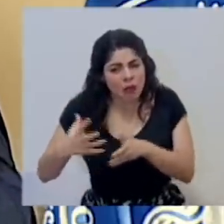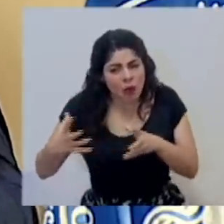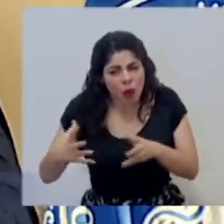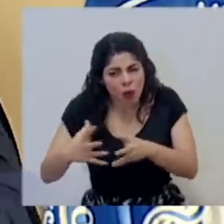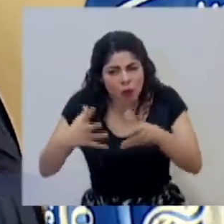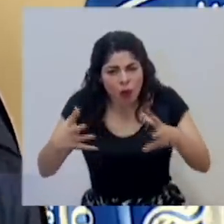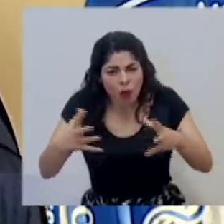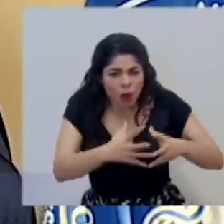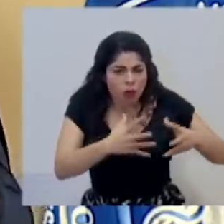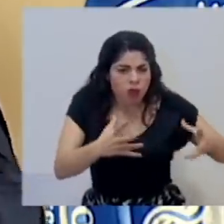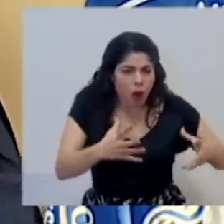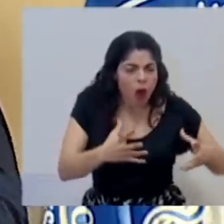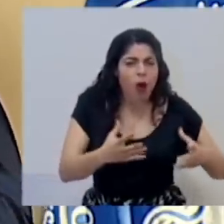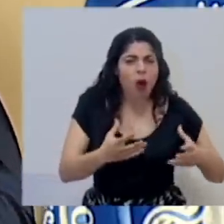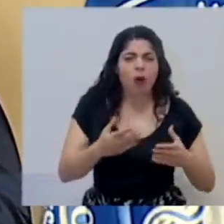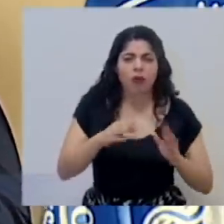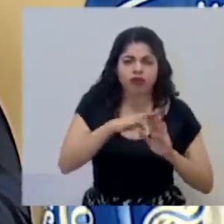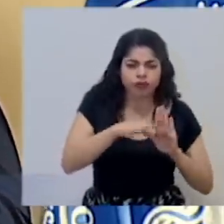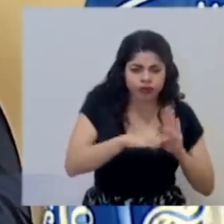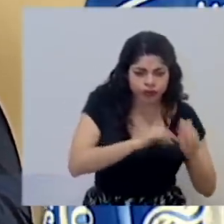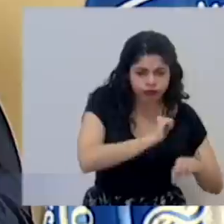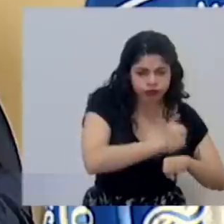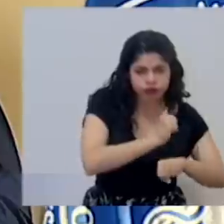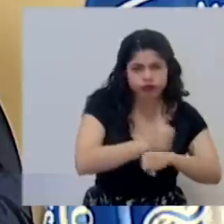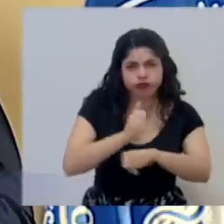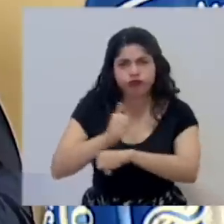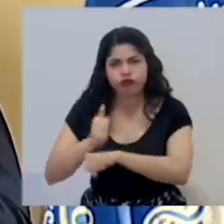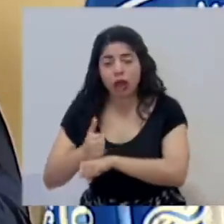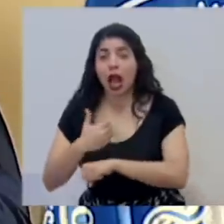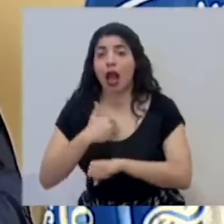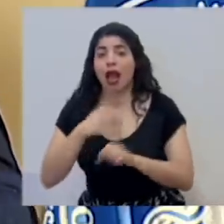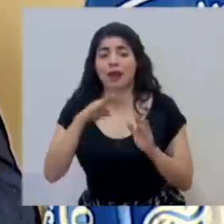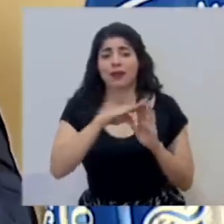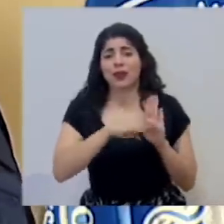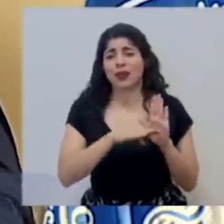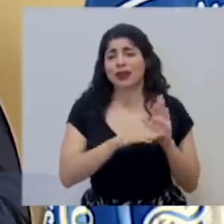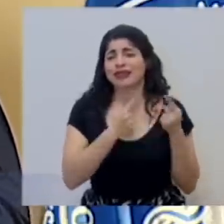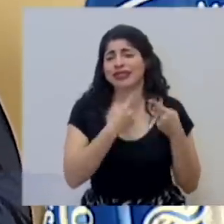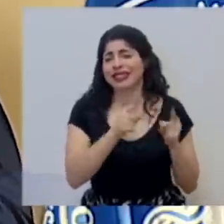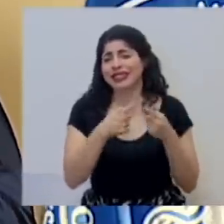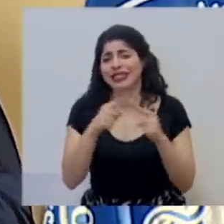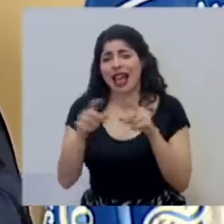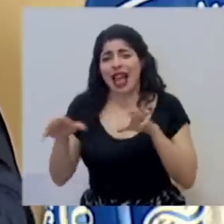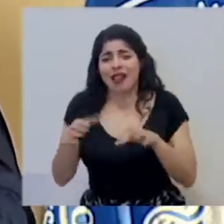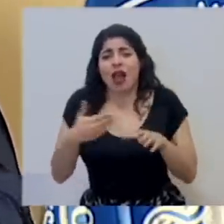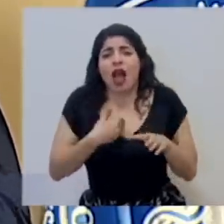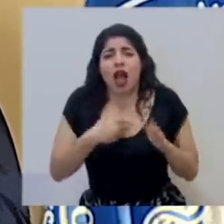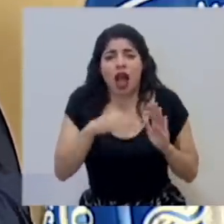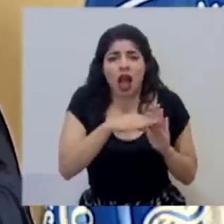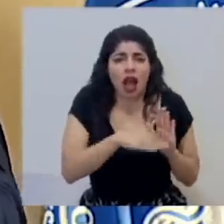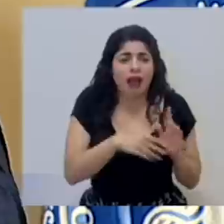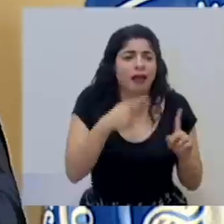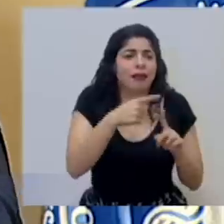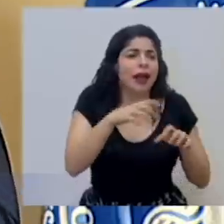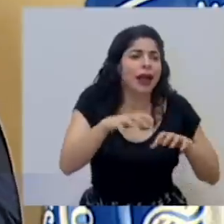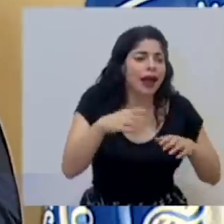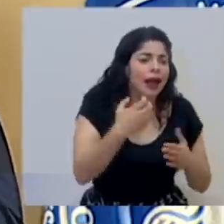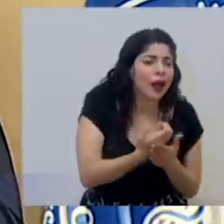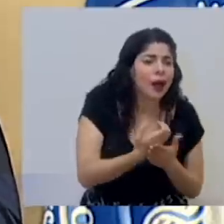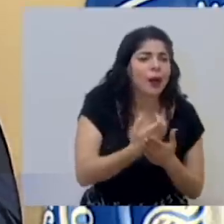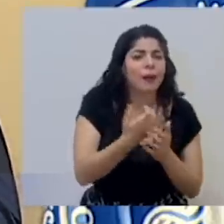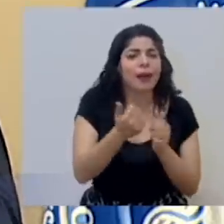ampliar nuestra capacidad, generar protocolos. Hay protocolos de distintas actividades económicas,